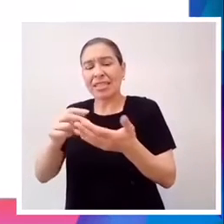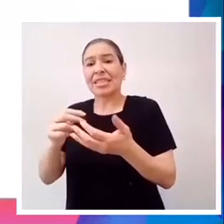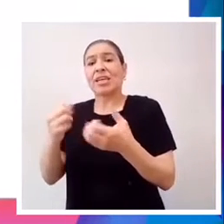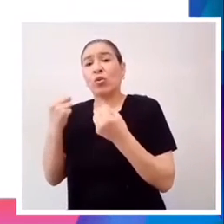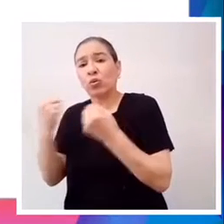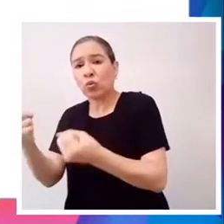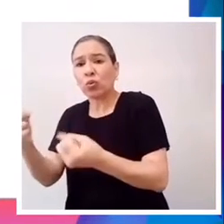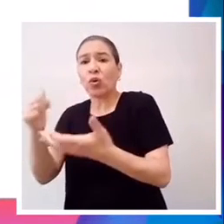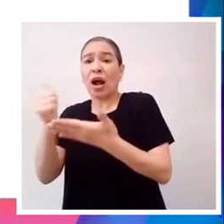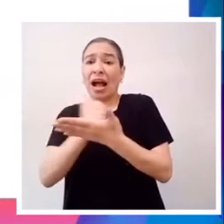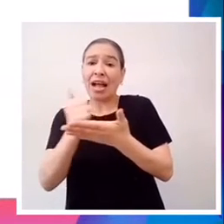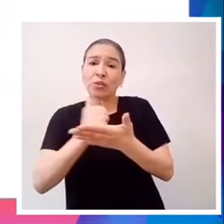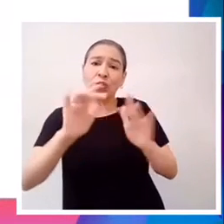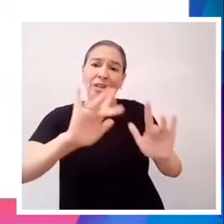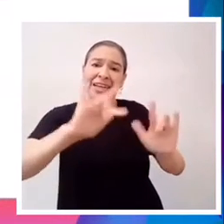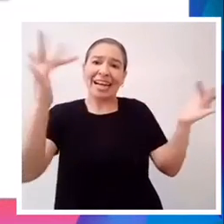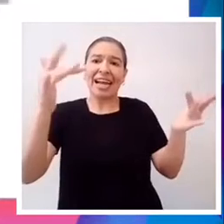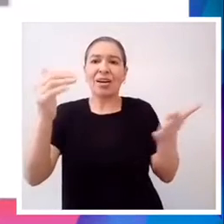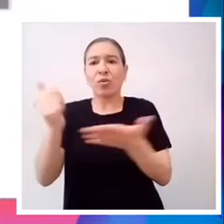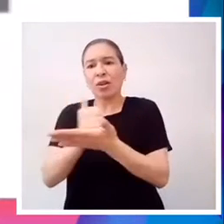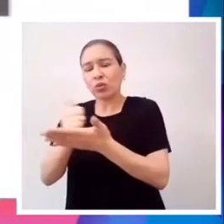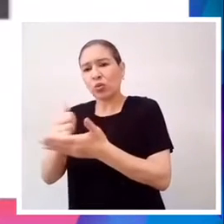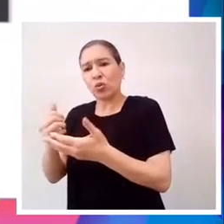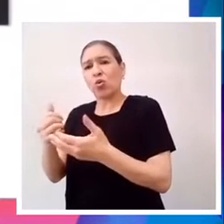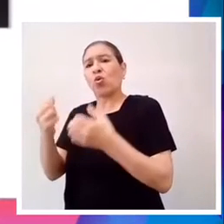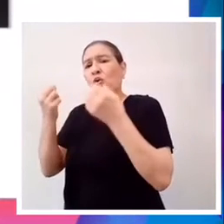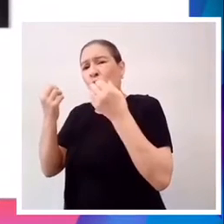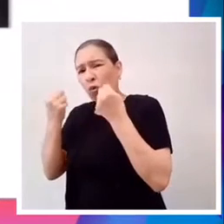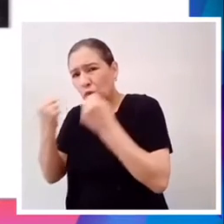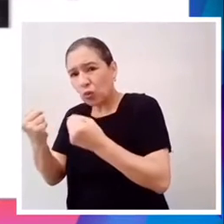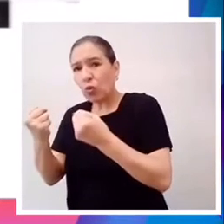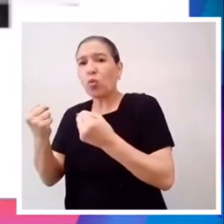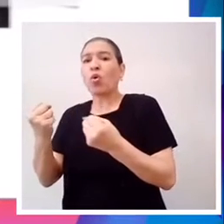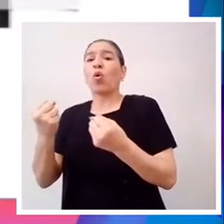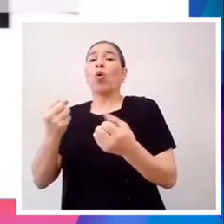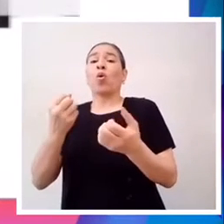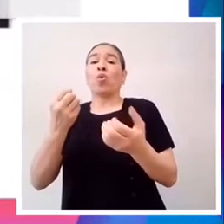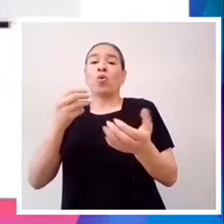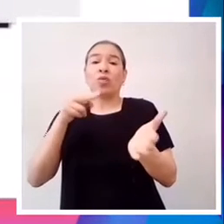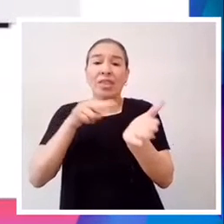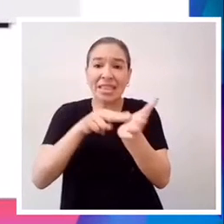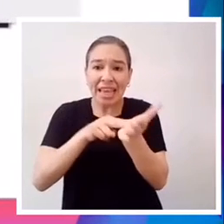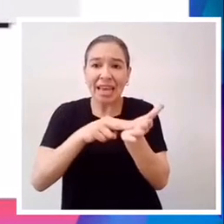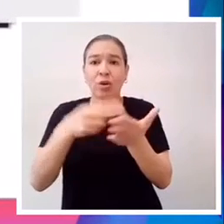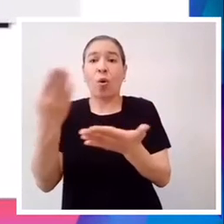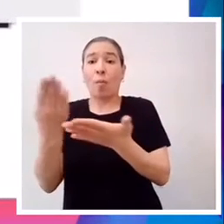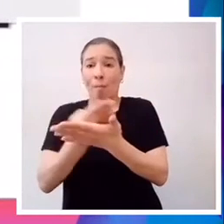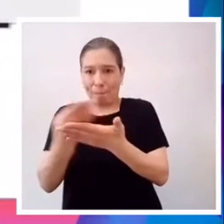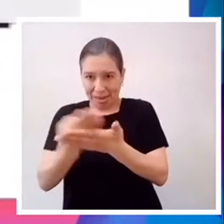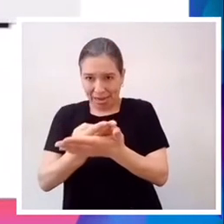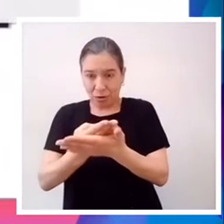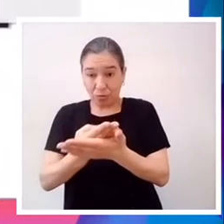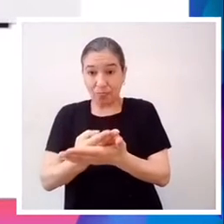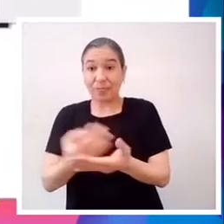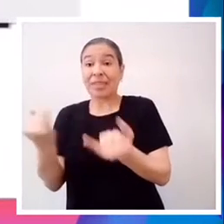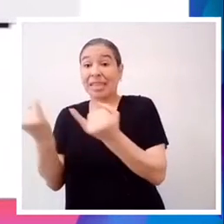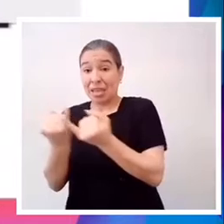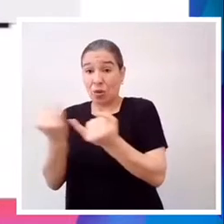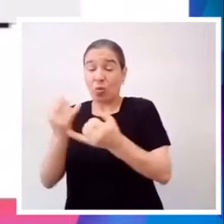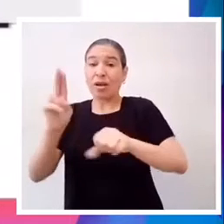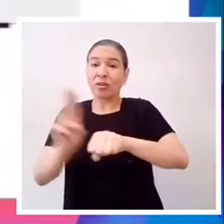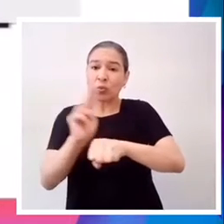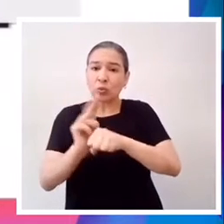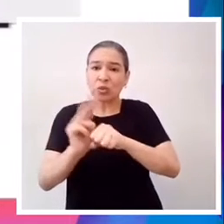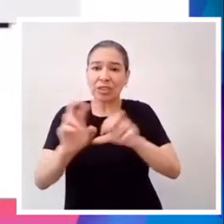azul claro, azul intenso, negro y blanco. También utilizaremos regla,